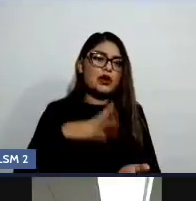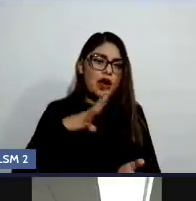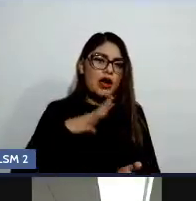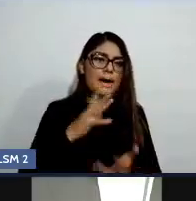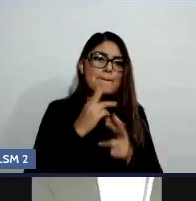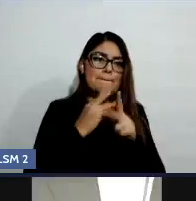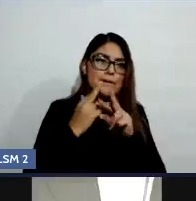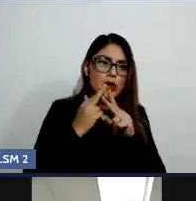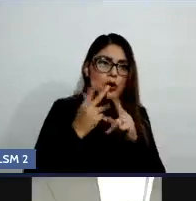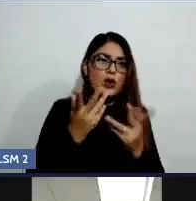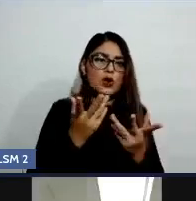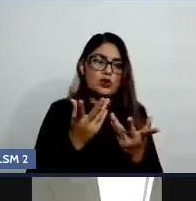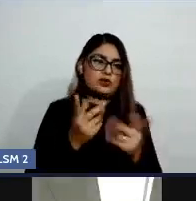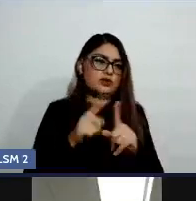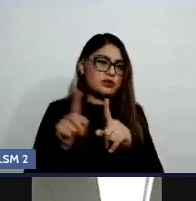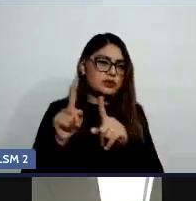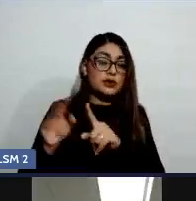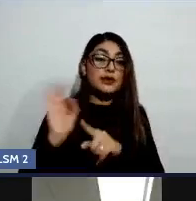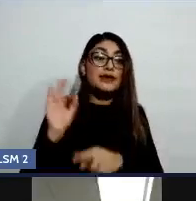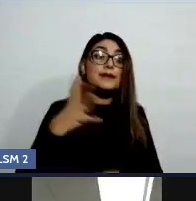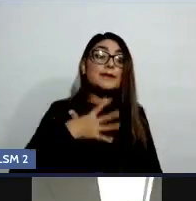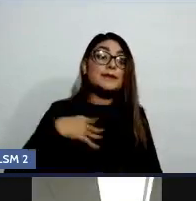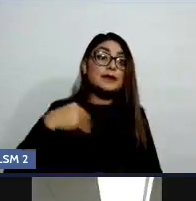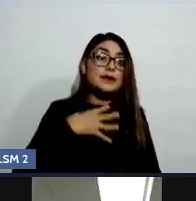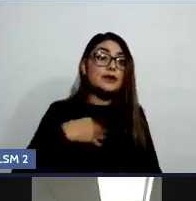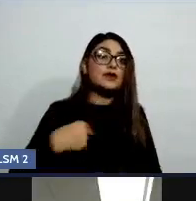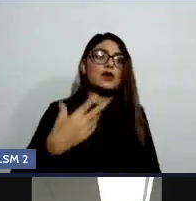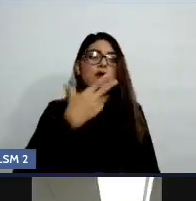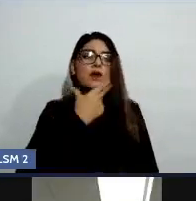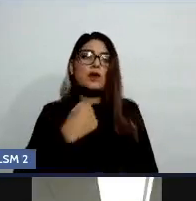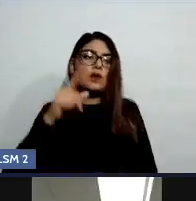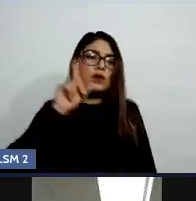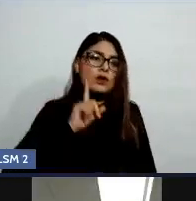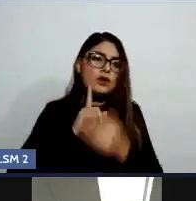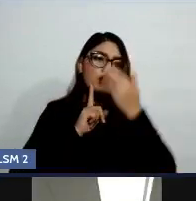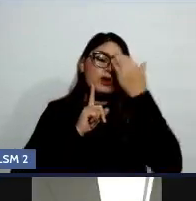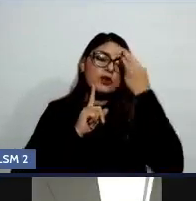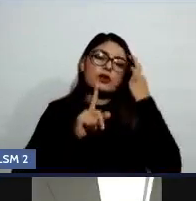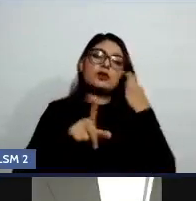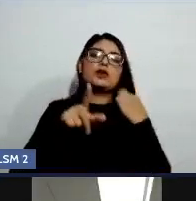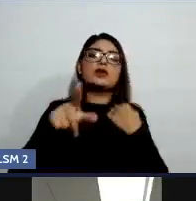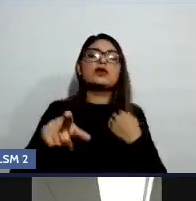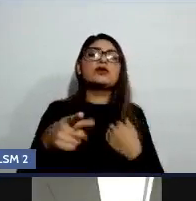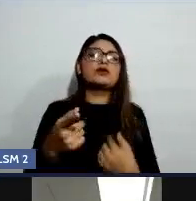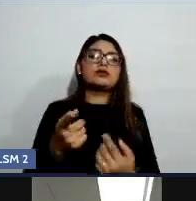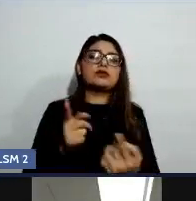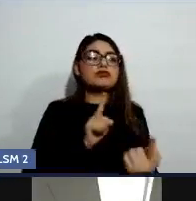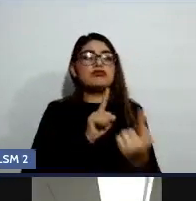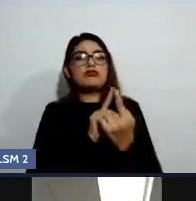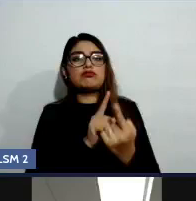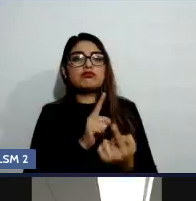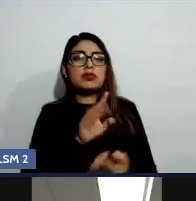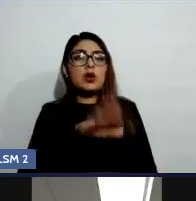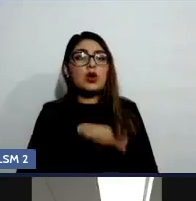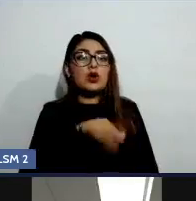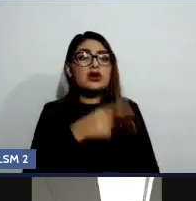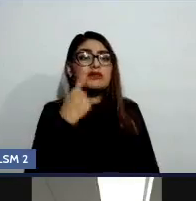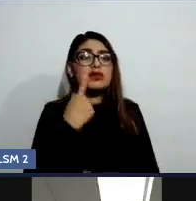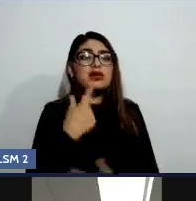viene mi hijo o mi hija a contarme o a contarme y mostrarse muy afligido porque